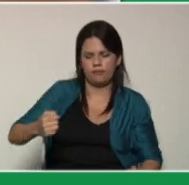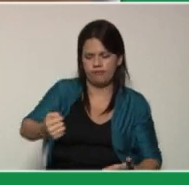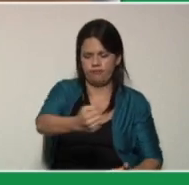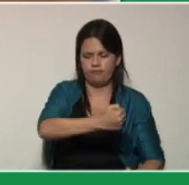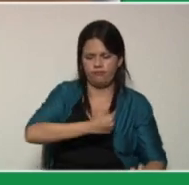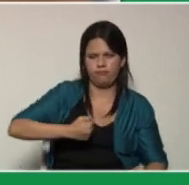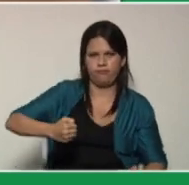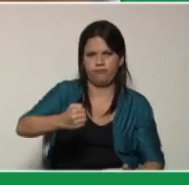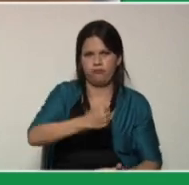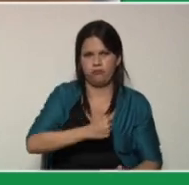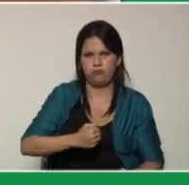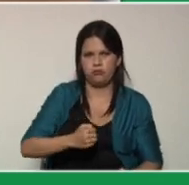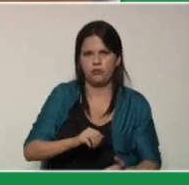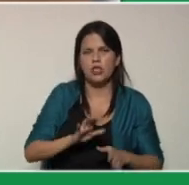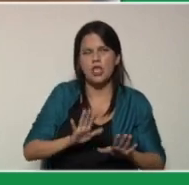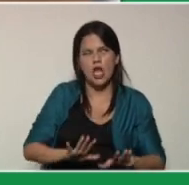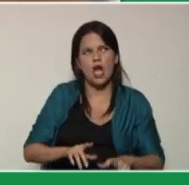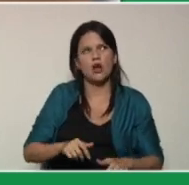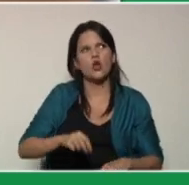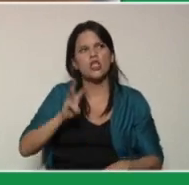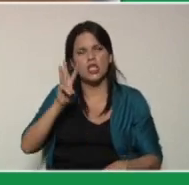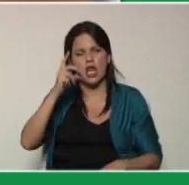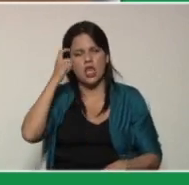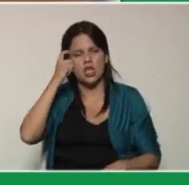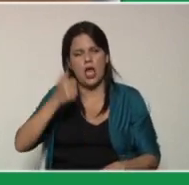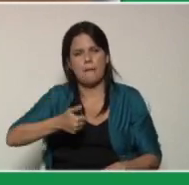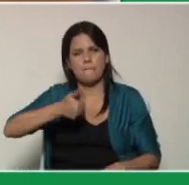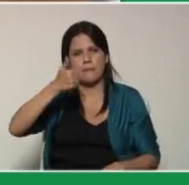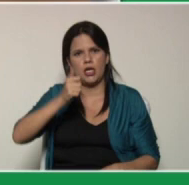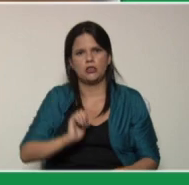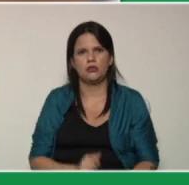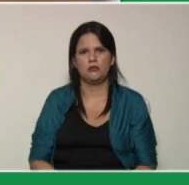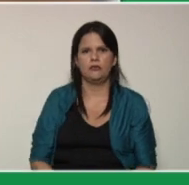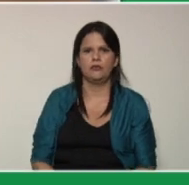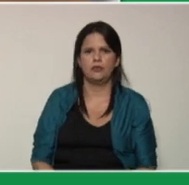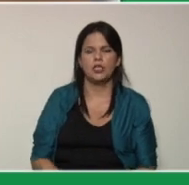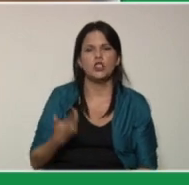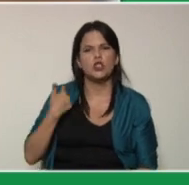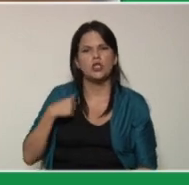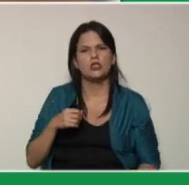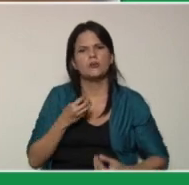y dejarlo otros tres días. Esto se tiene que hacer